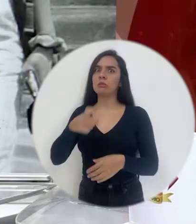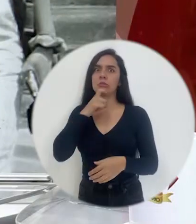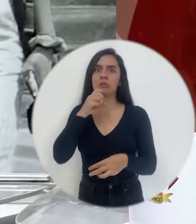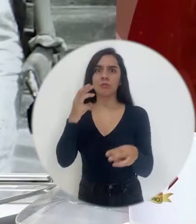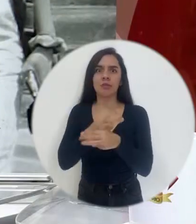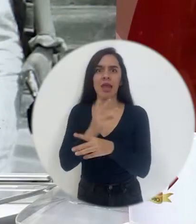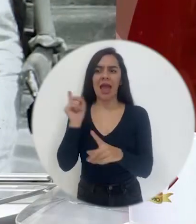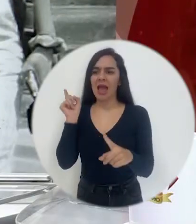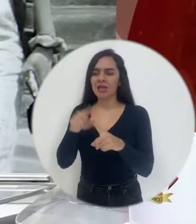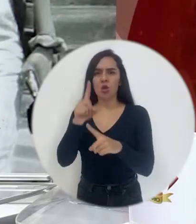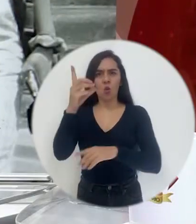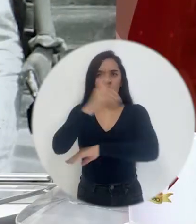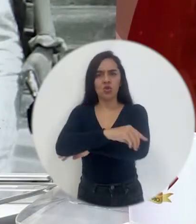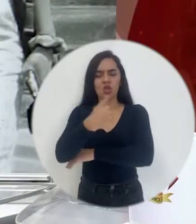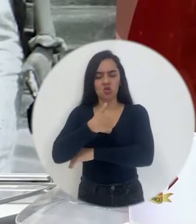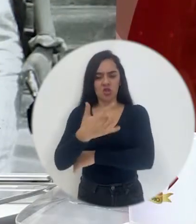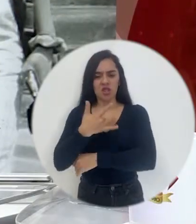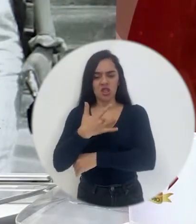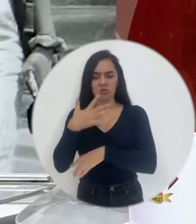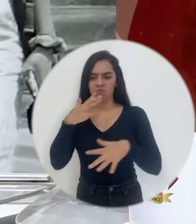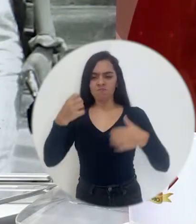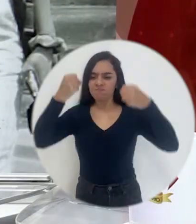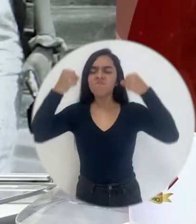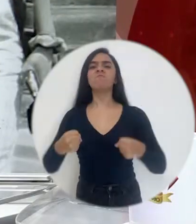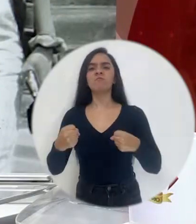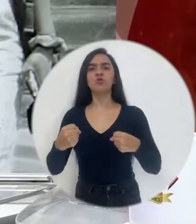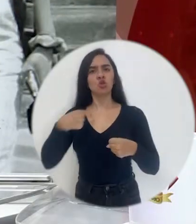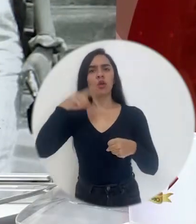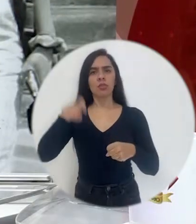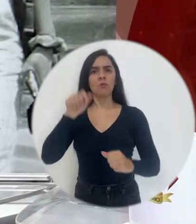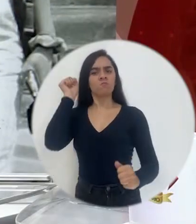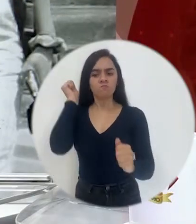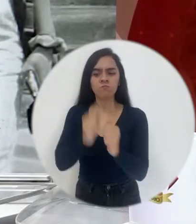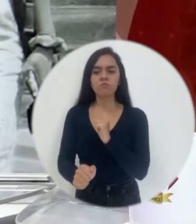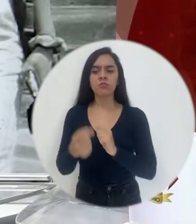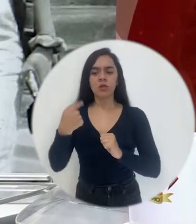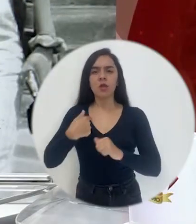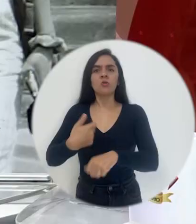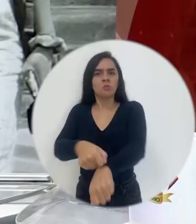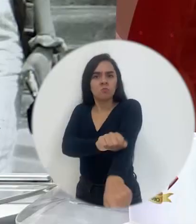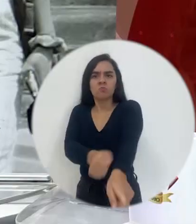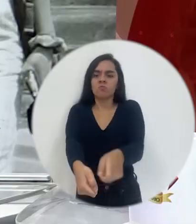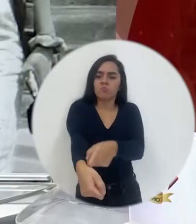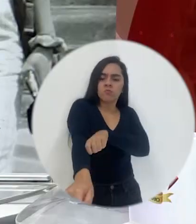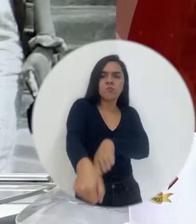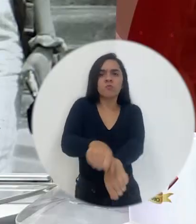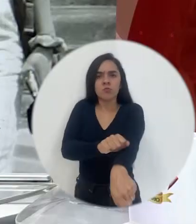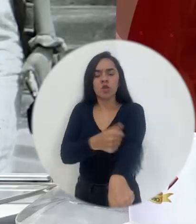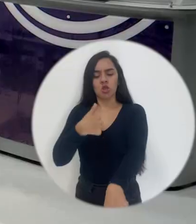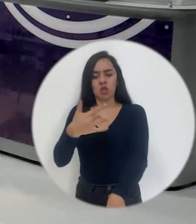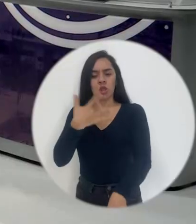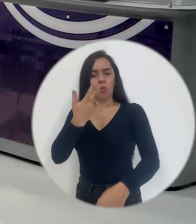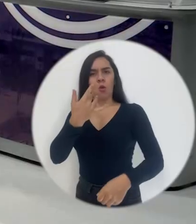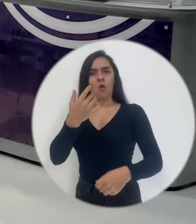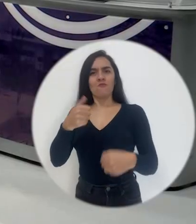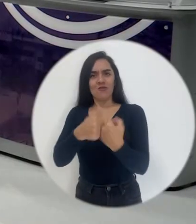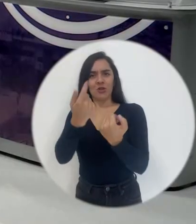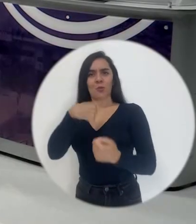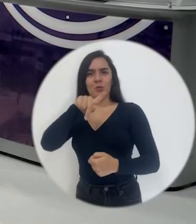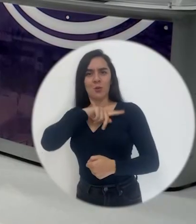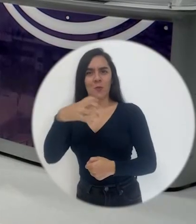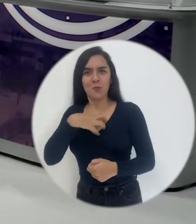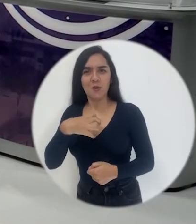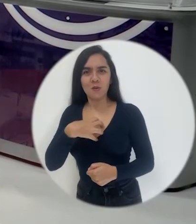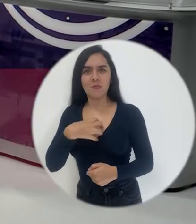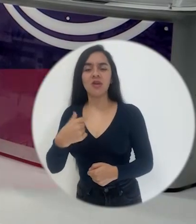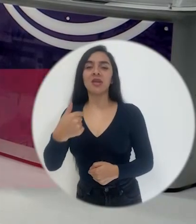matemática, hasta que un día yo dije, no, o sea, yo tengo que superar esto. Y me puse las pilas y lo vi como un reto personal